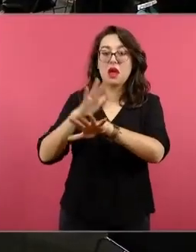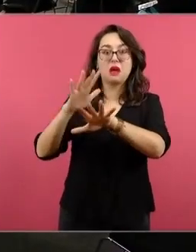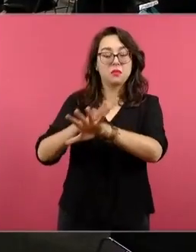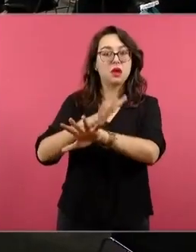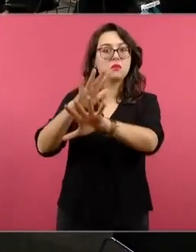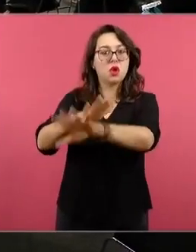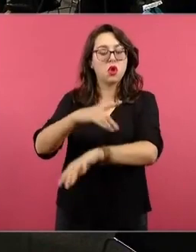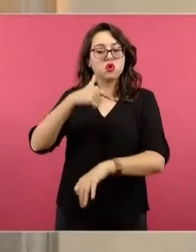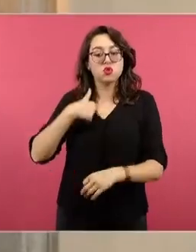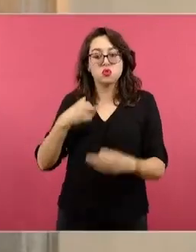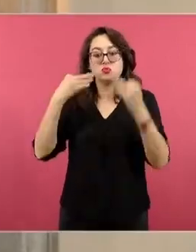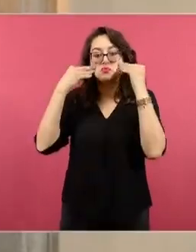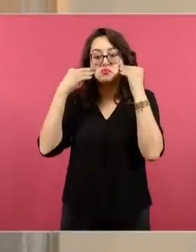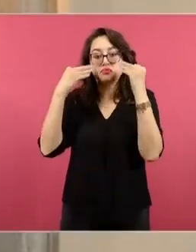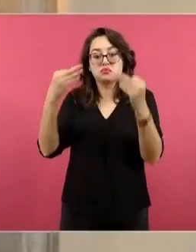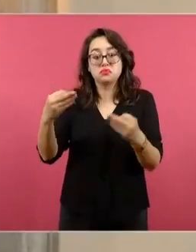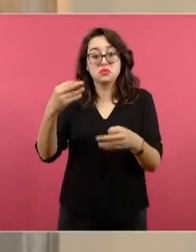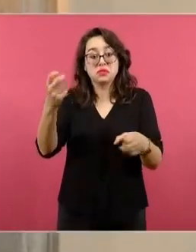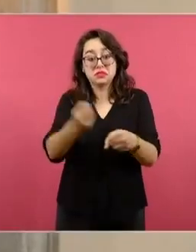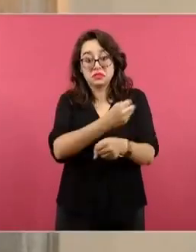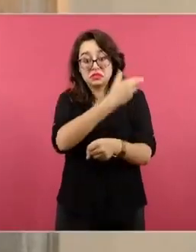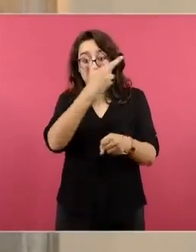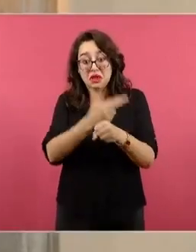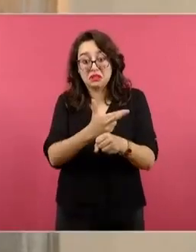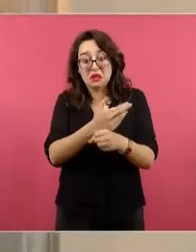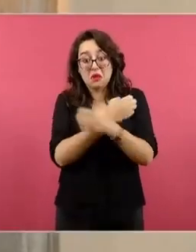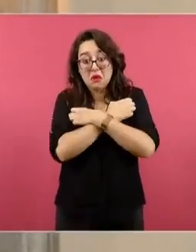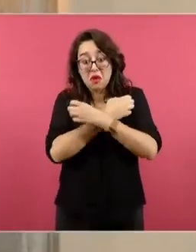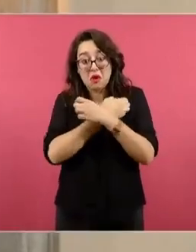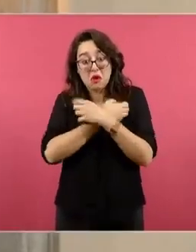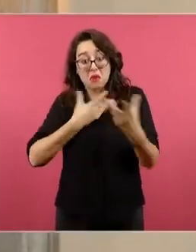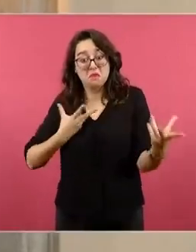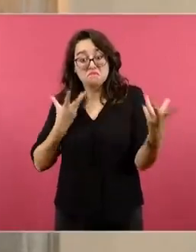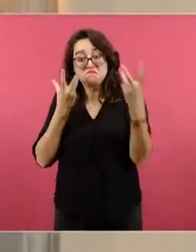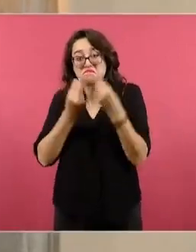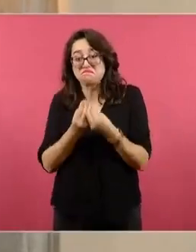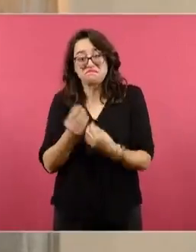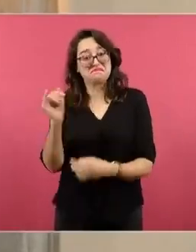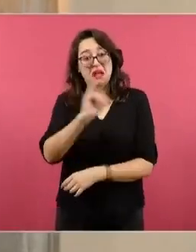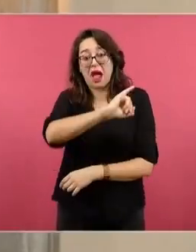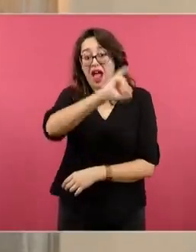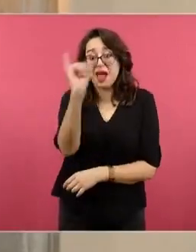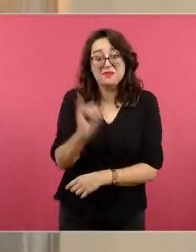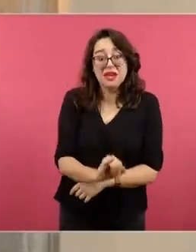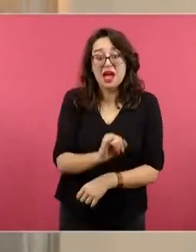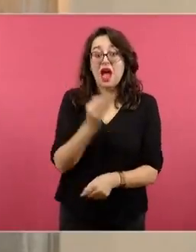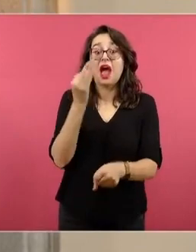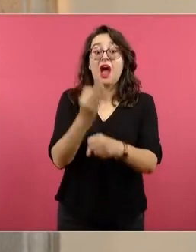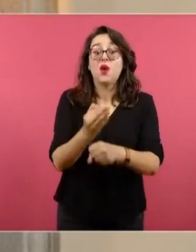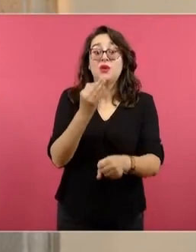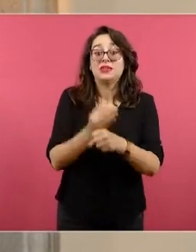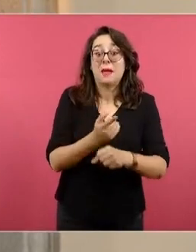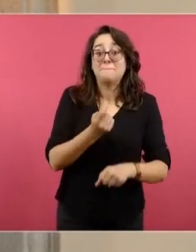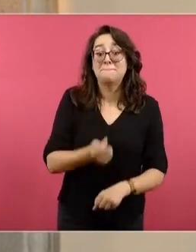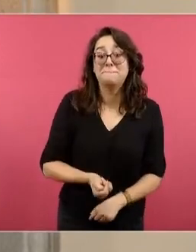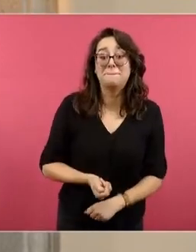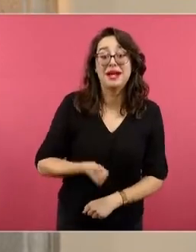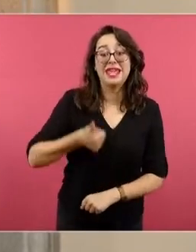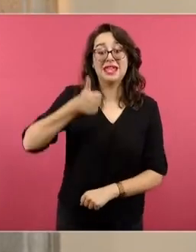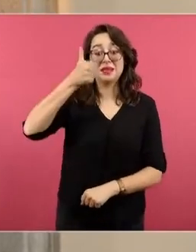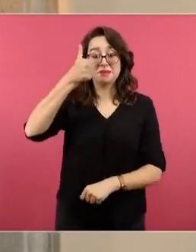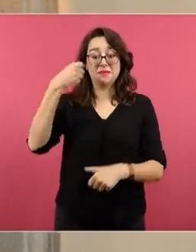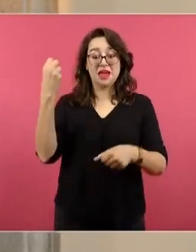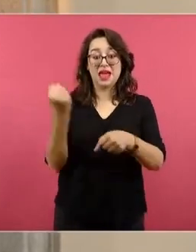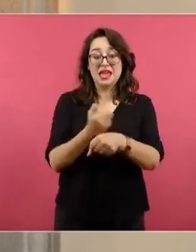que se sienta a la mesa a trabajar una propuesta de trabajo para ustedes, padres de familia, para ustedes maestros, para el